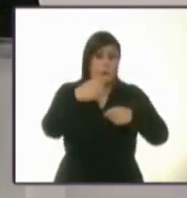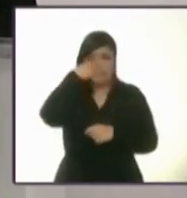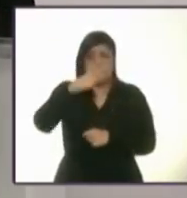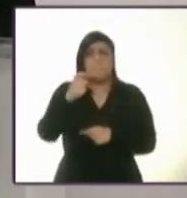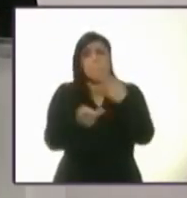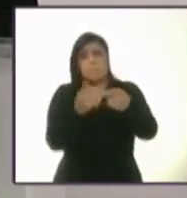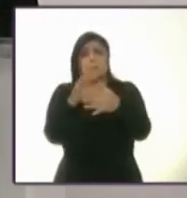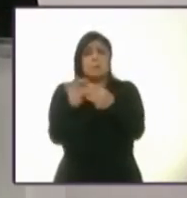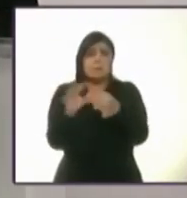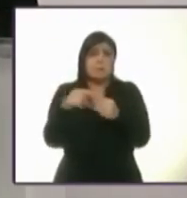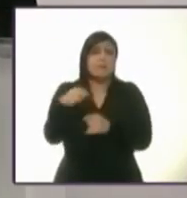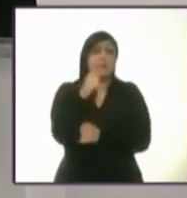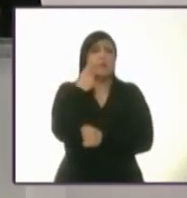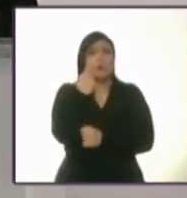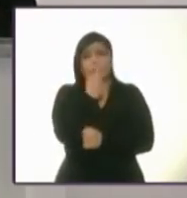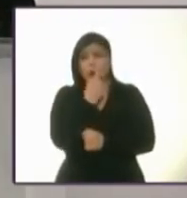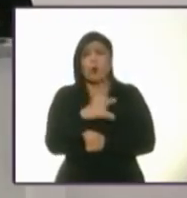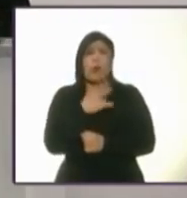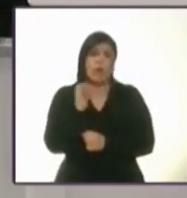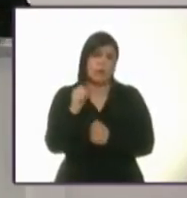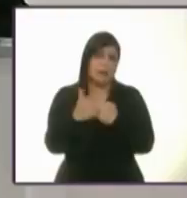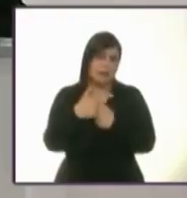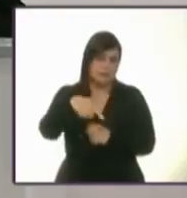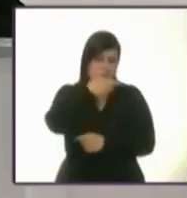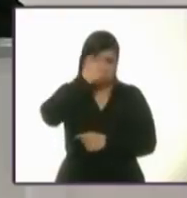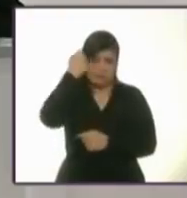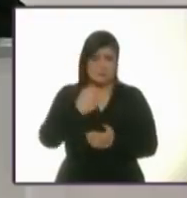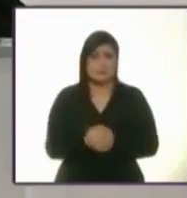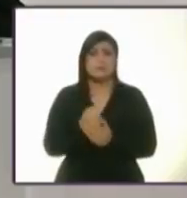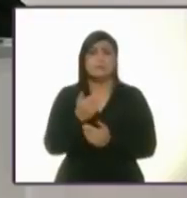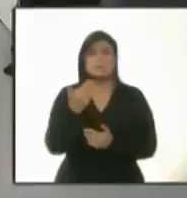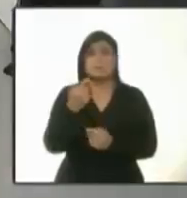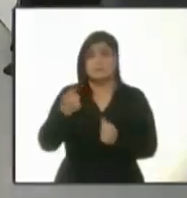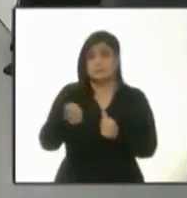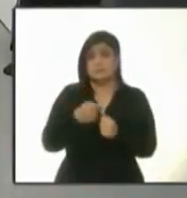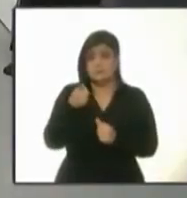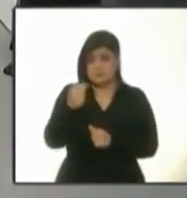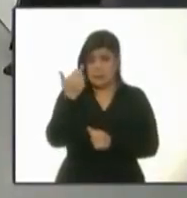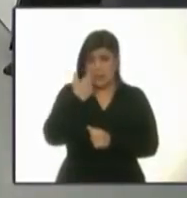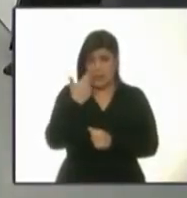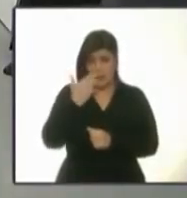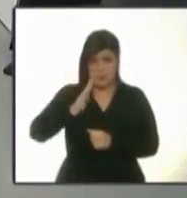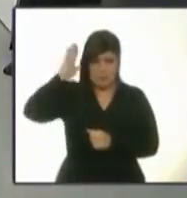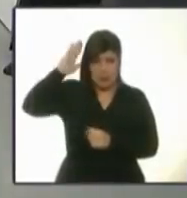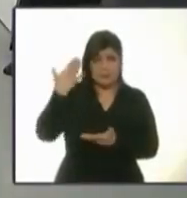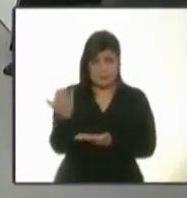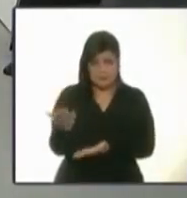candidatos o alusiones. Bueno, y pidió la palabra Marcos Rascón. Adelante.